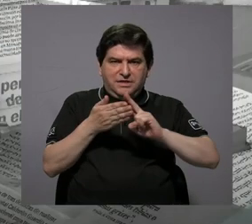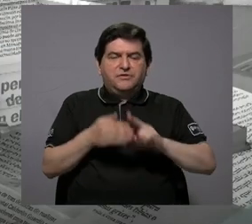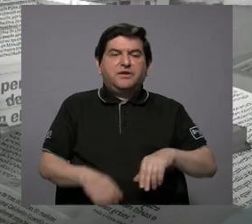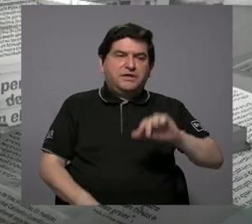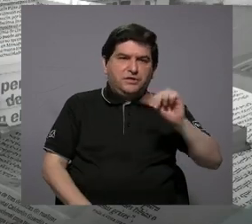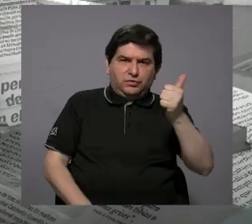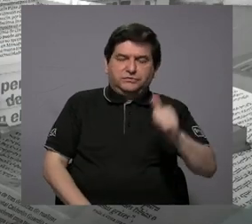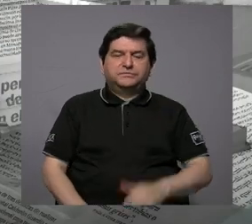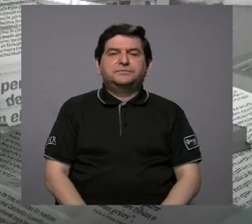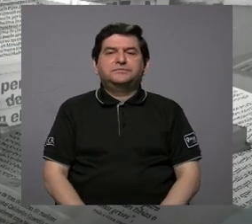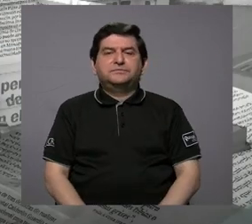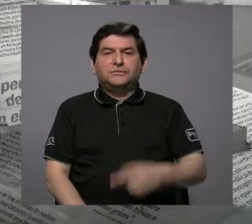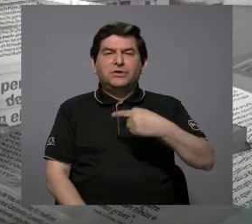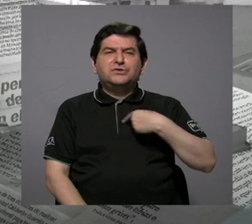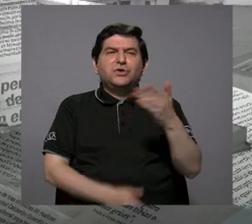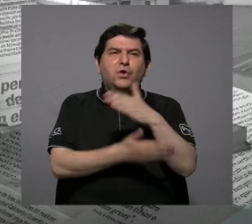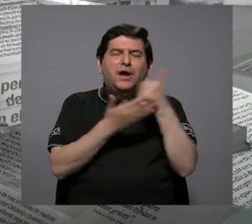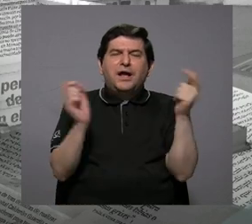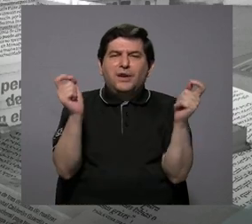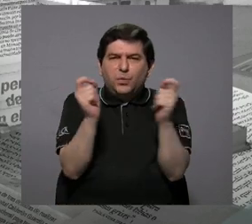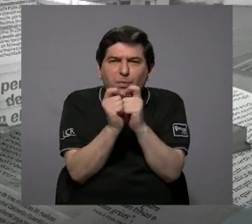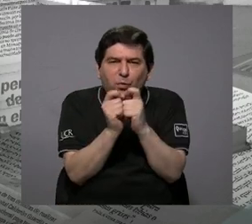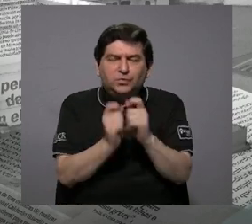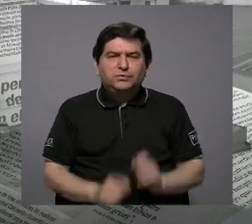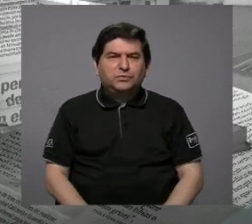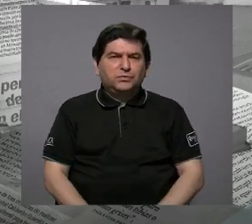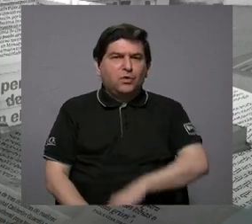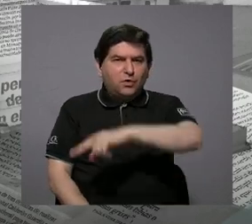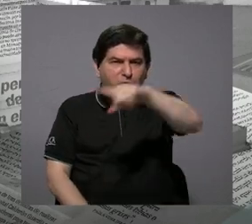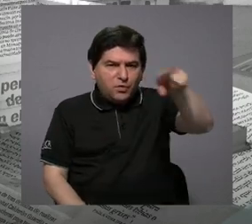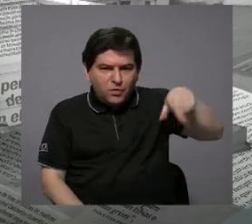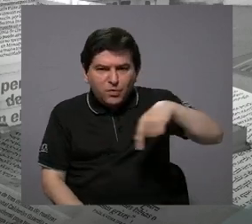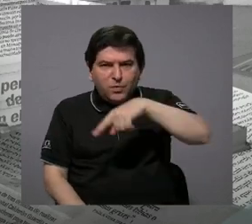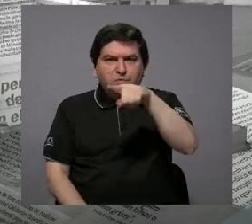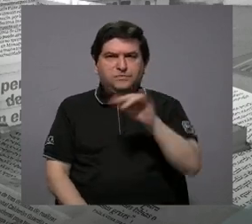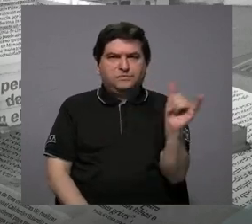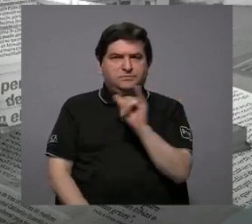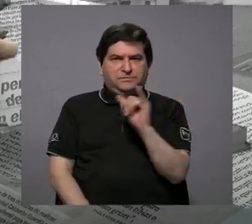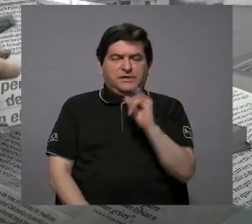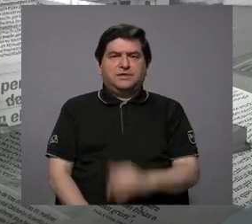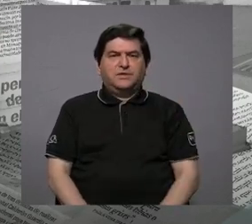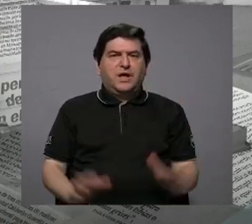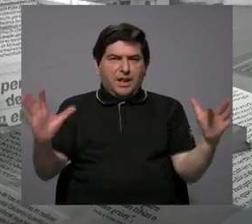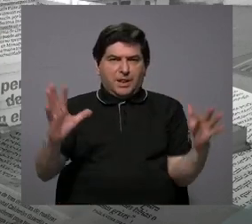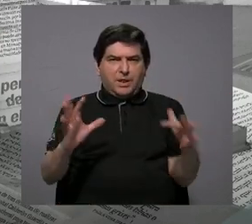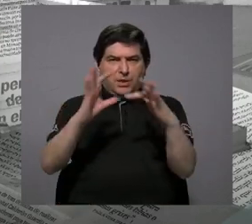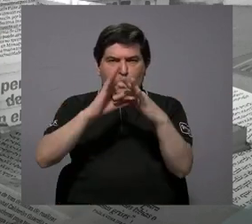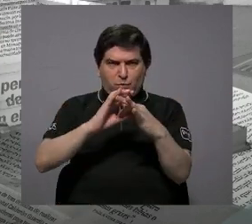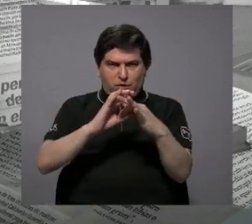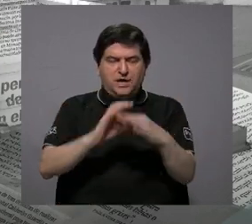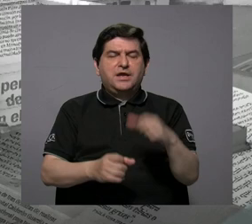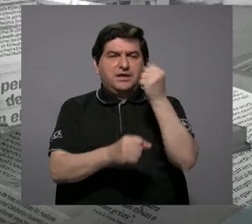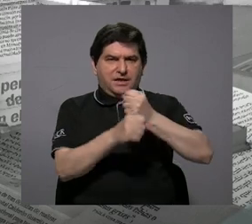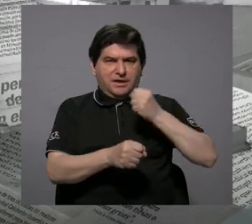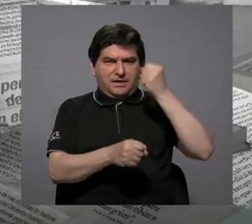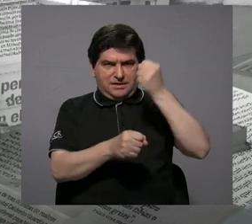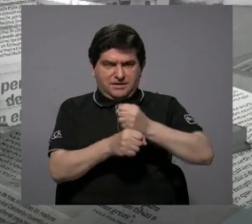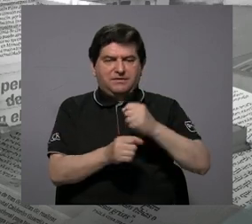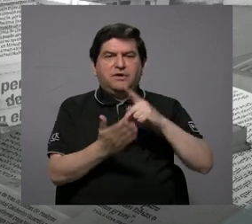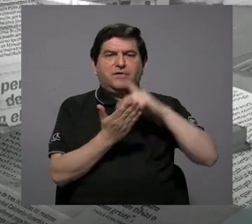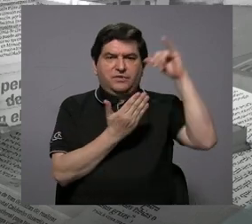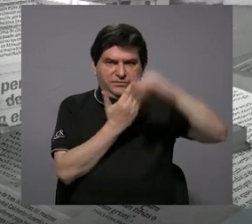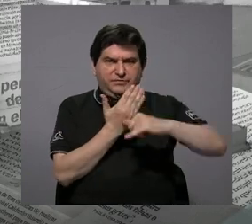Yo tenía aquí algunos puntos en donde ustedes han estado uniendo o trabajando en estos